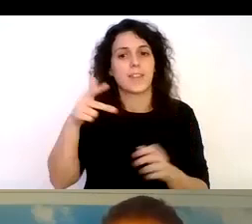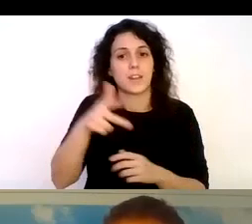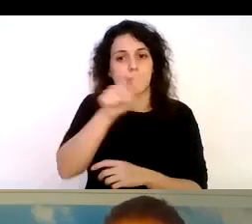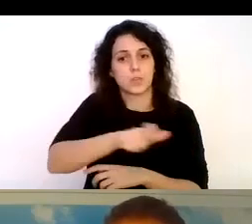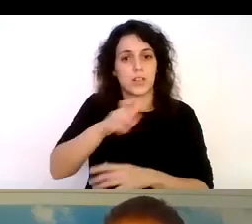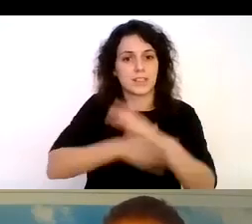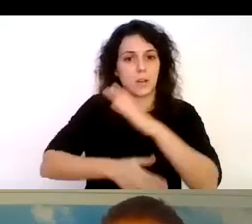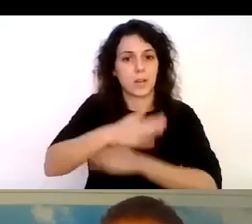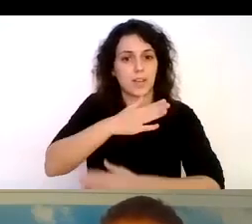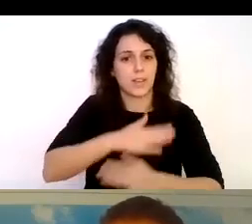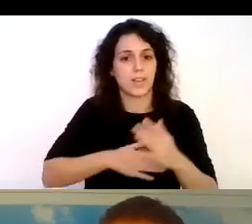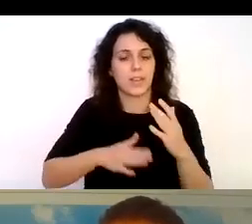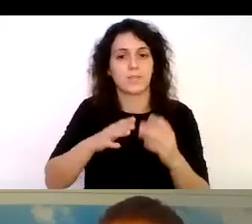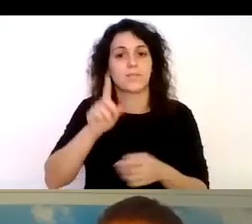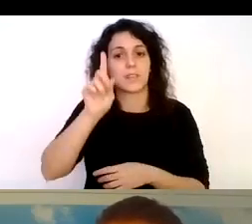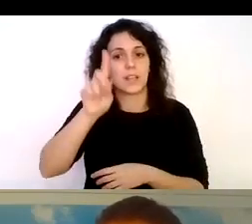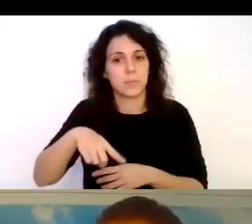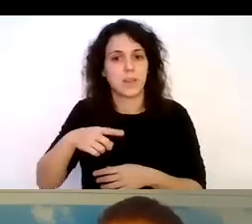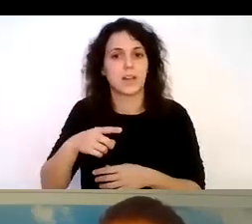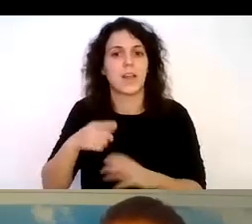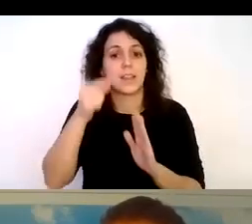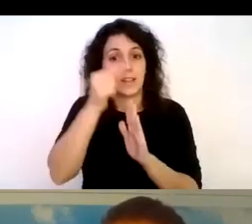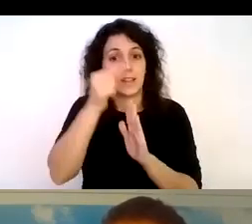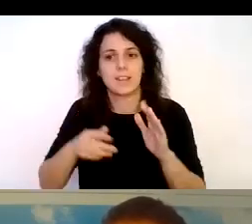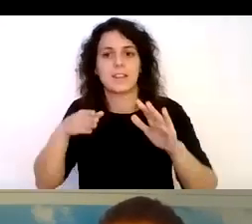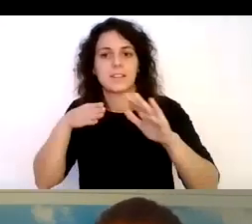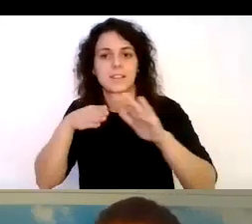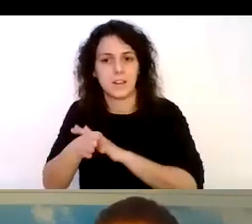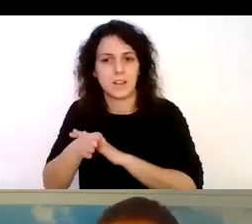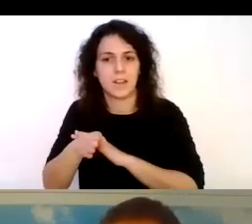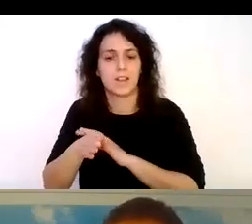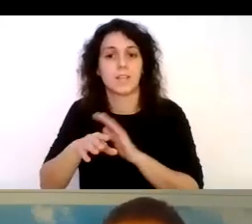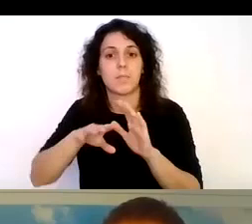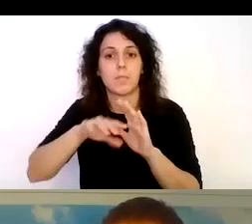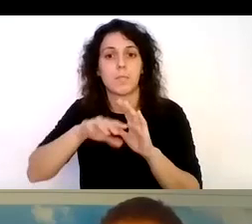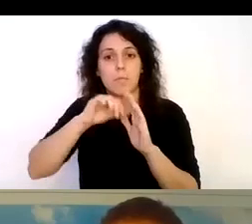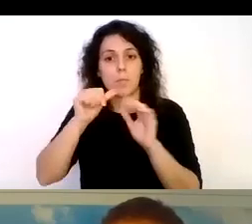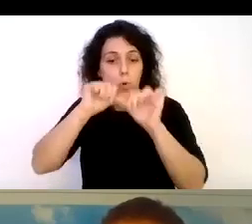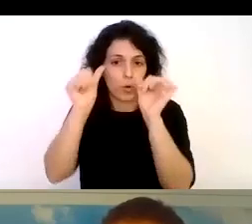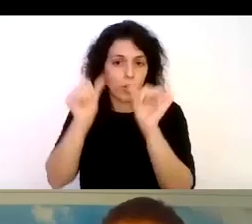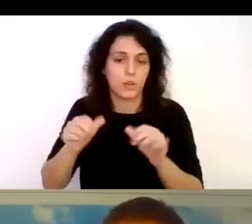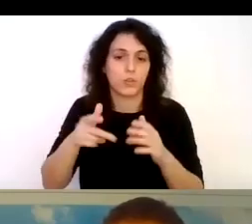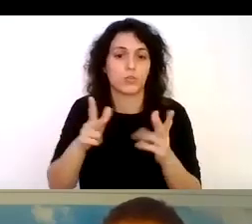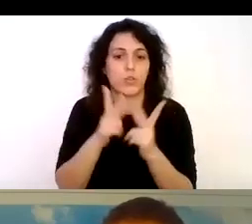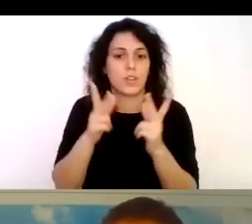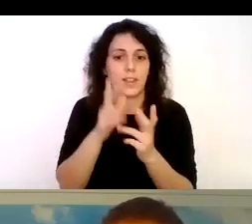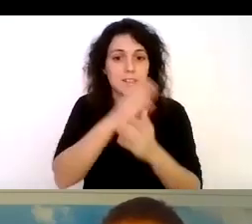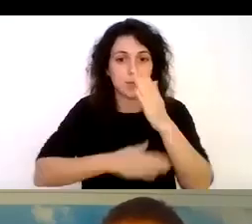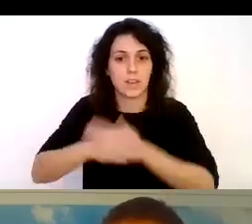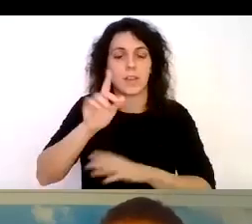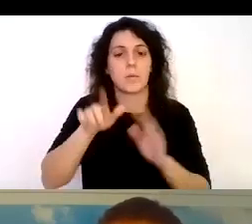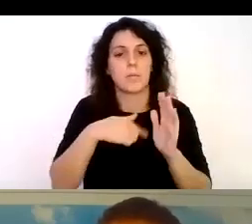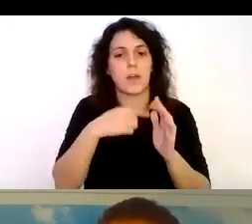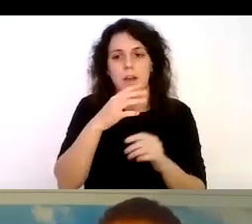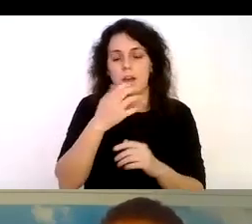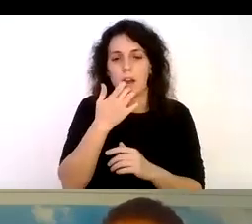por supuesto a las directrices de accesibilidad al modelo social de la discapacidad y actualmente hay miembros en Colombia